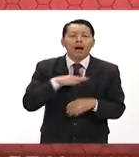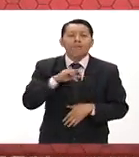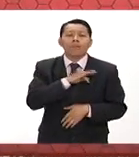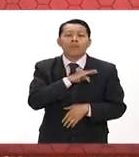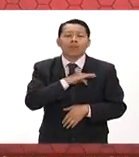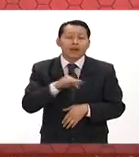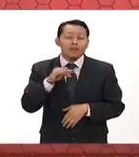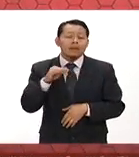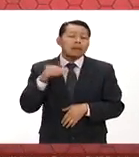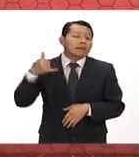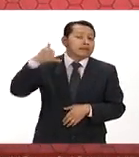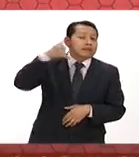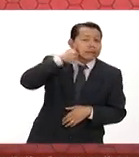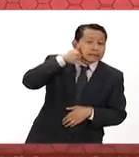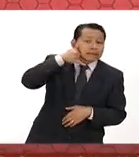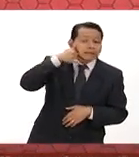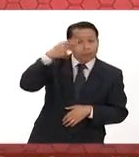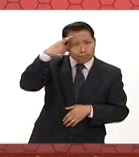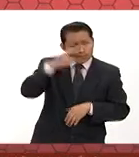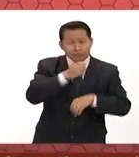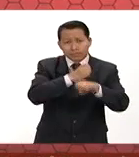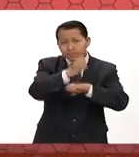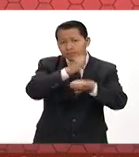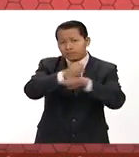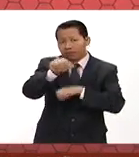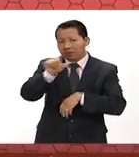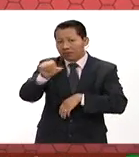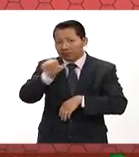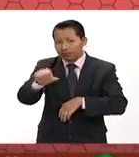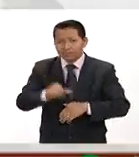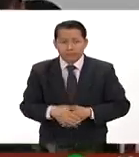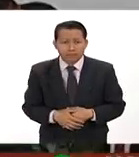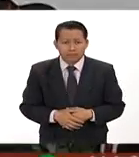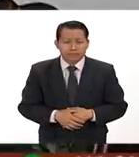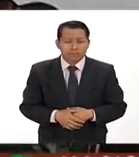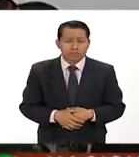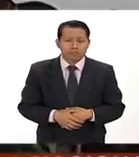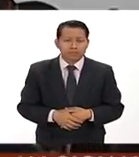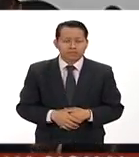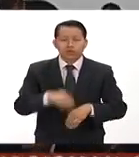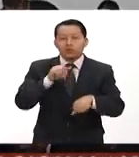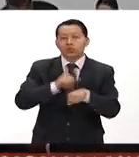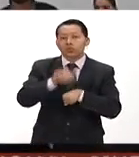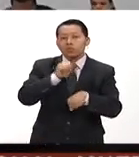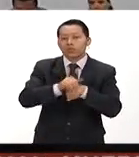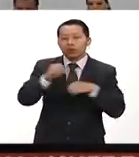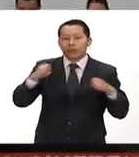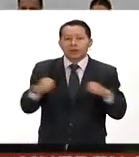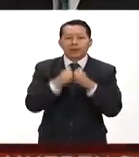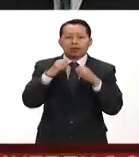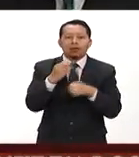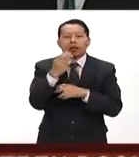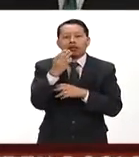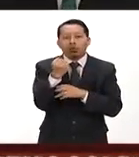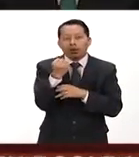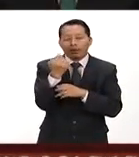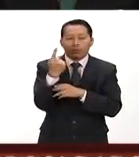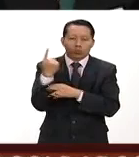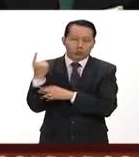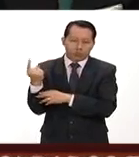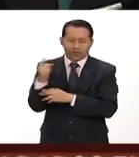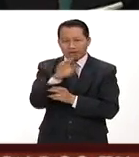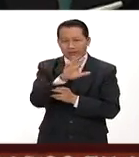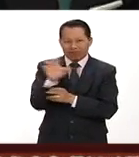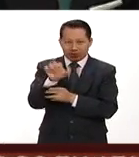reportar emergencias en 16 estados del país el número de emergencia 911 es una estrategia que